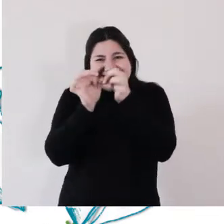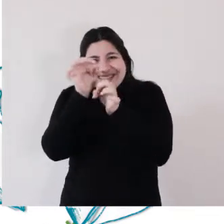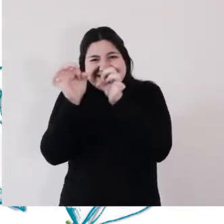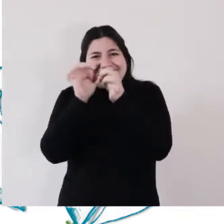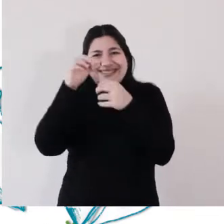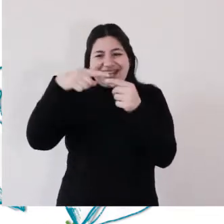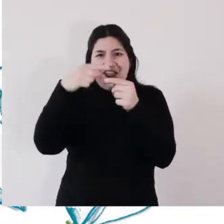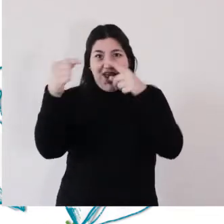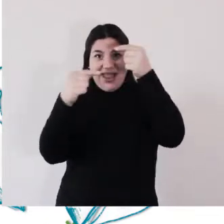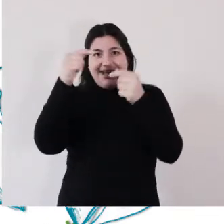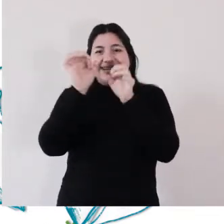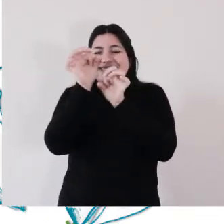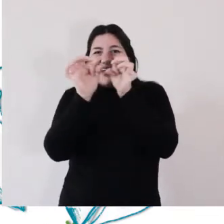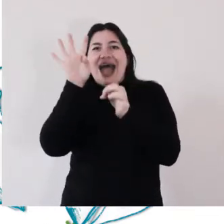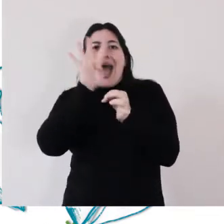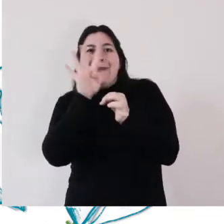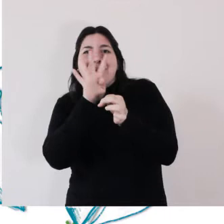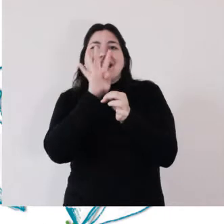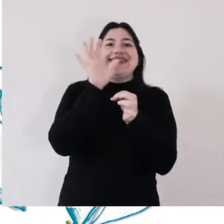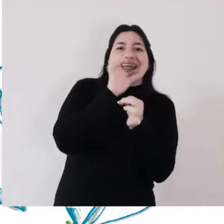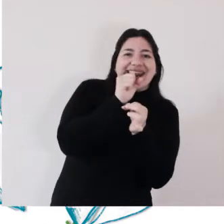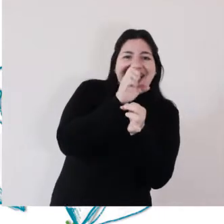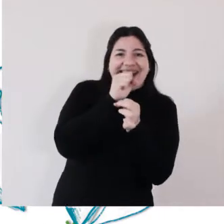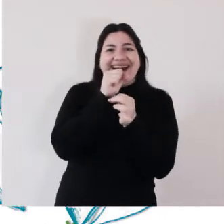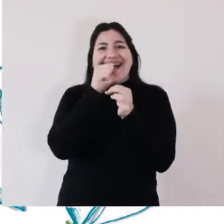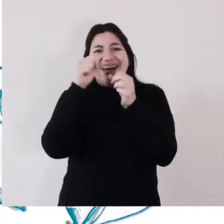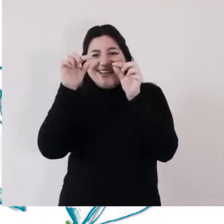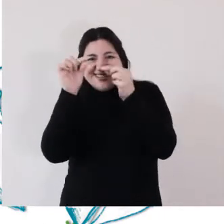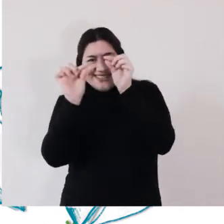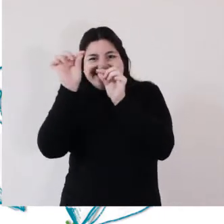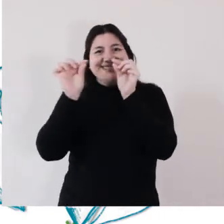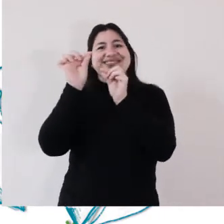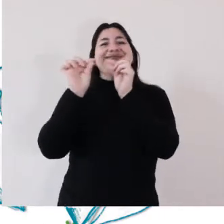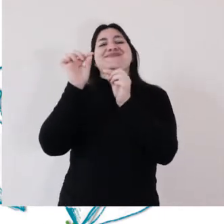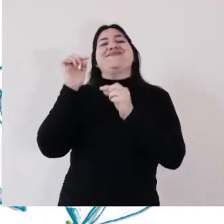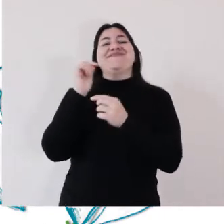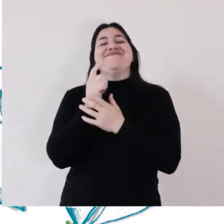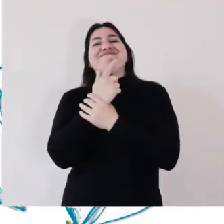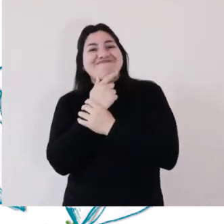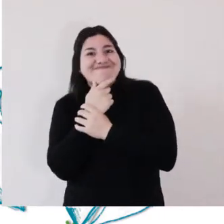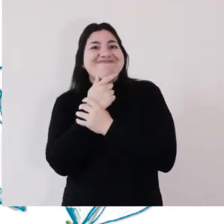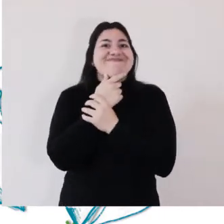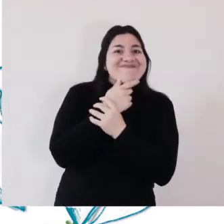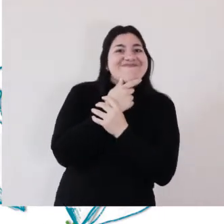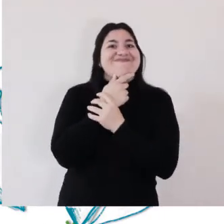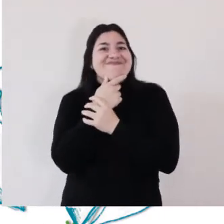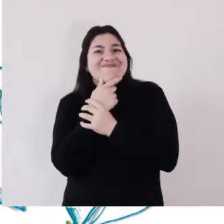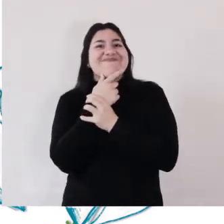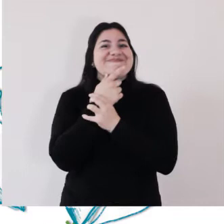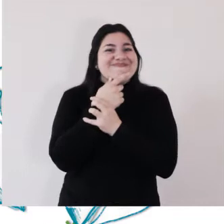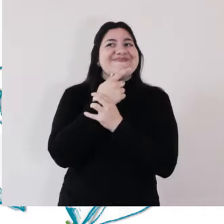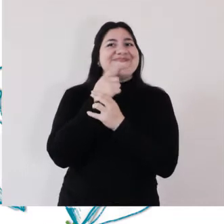Piedritas, pequeños frutos amarillos y anaranjados bien redondos de la duranta.